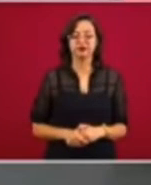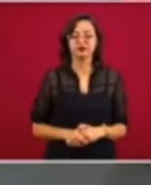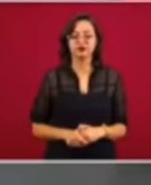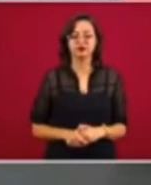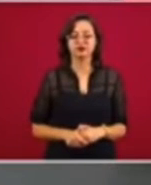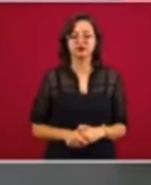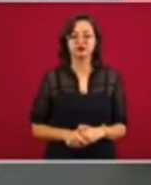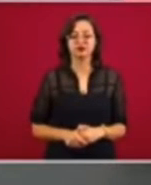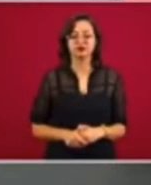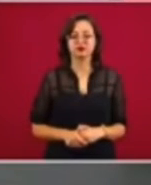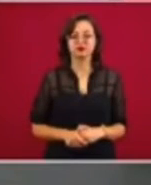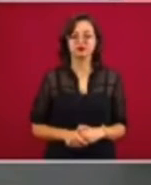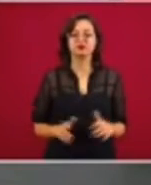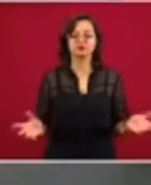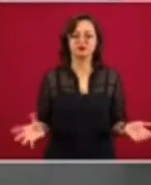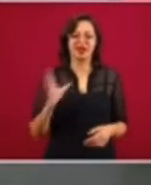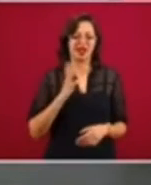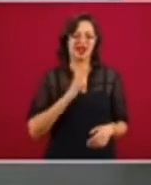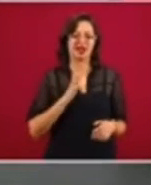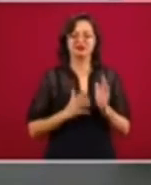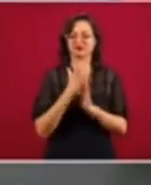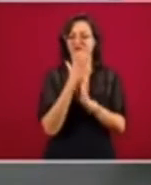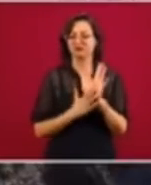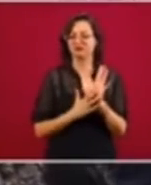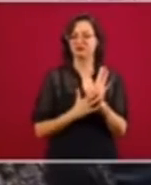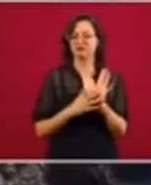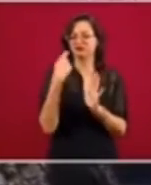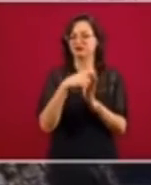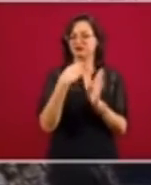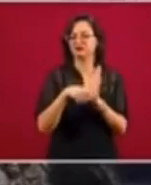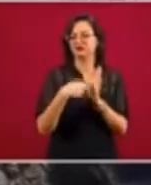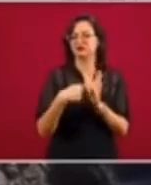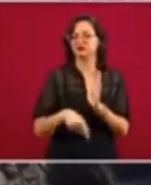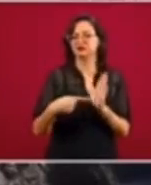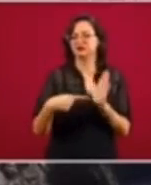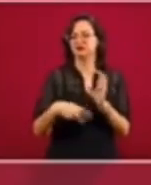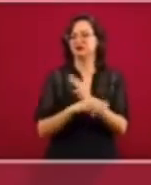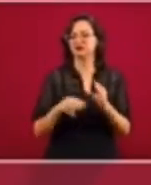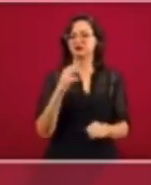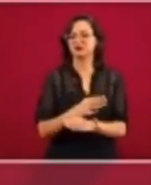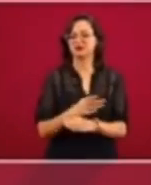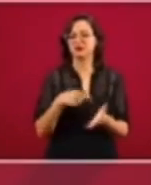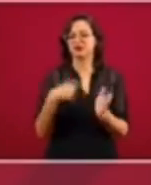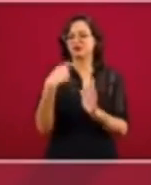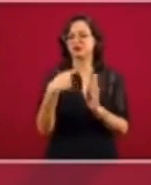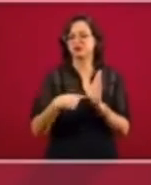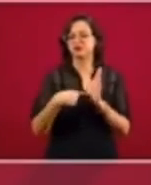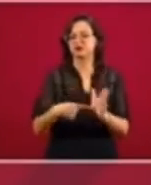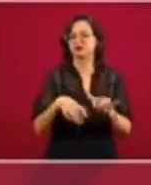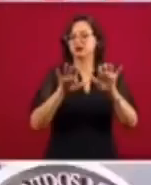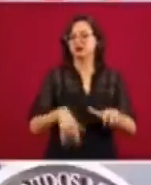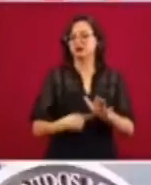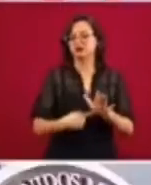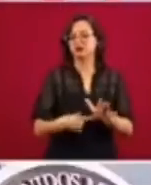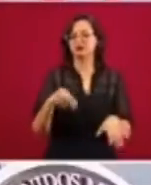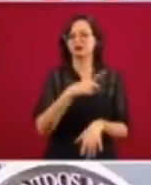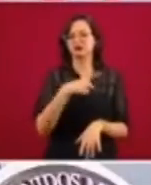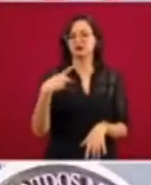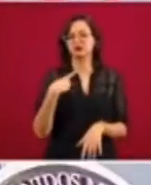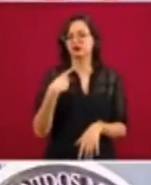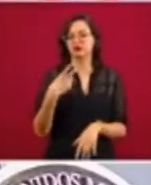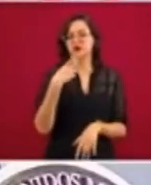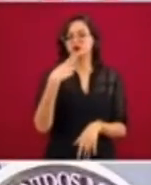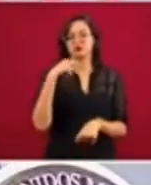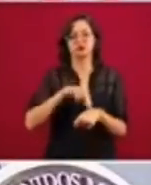Que se aclare, porque ahí está un escrito que se les envió. Ese material se dice en el escrito que no deben de utilizarlo los